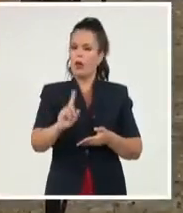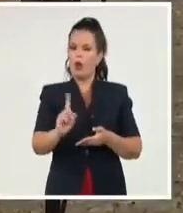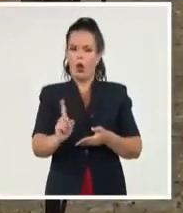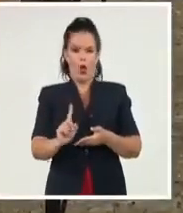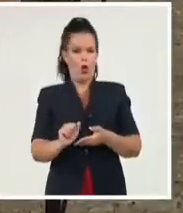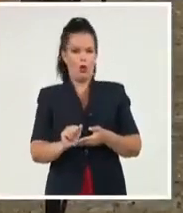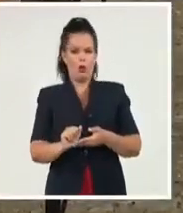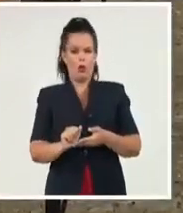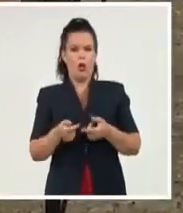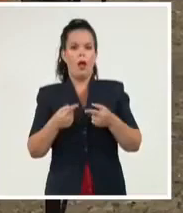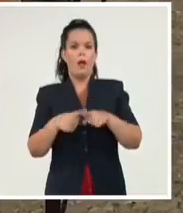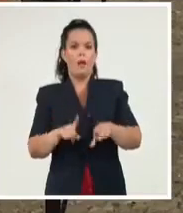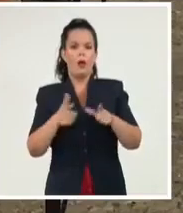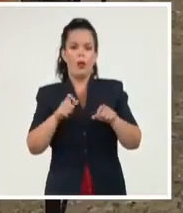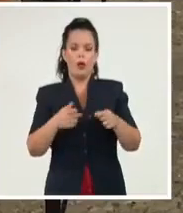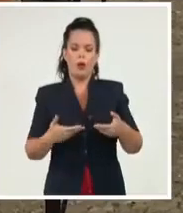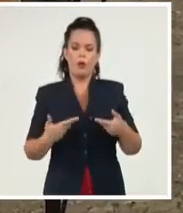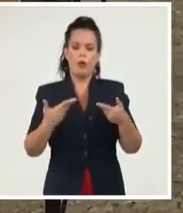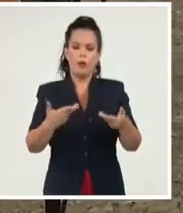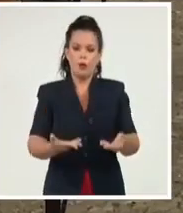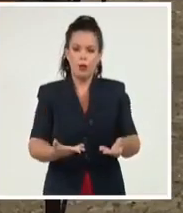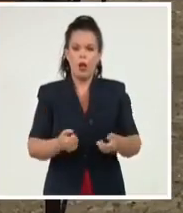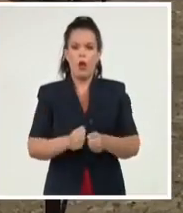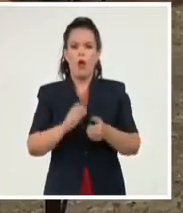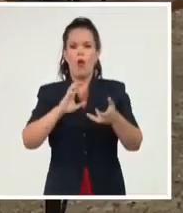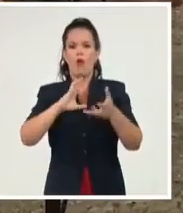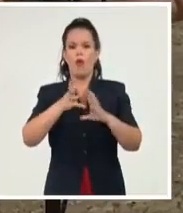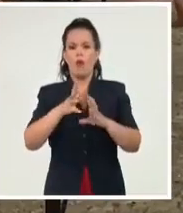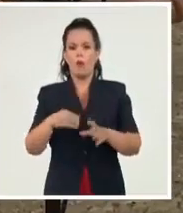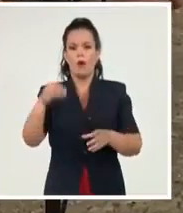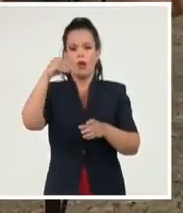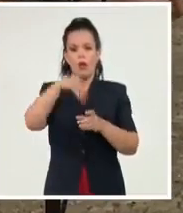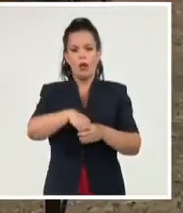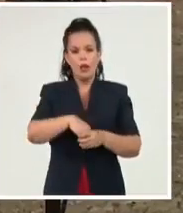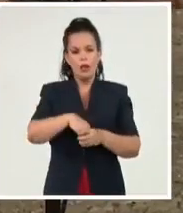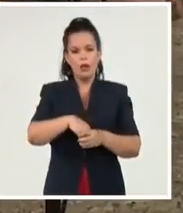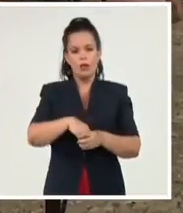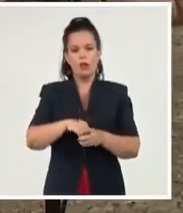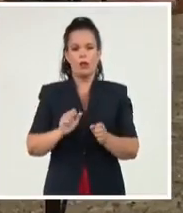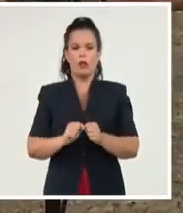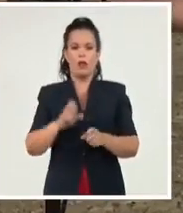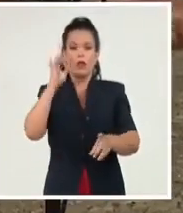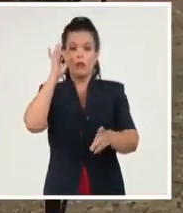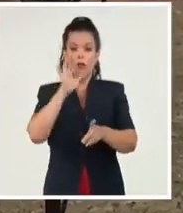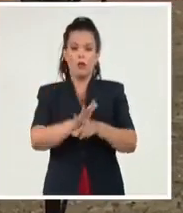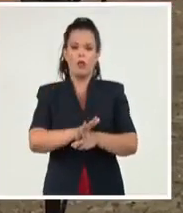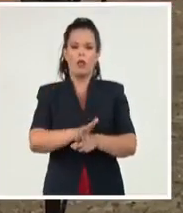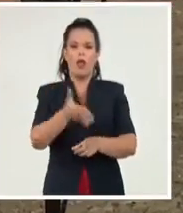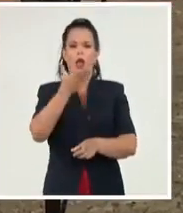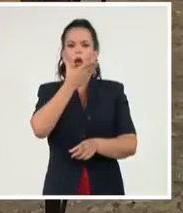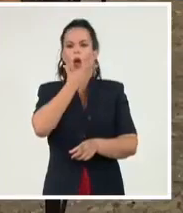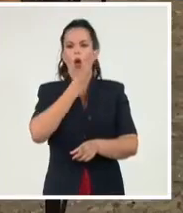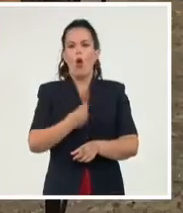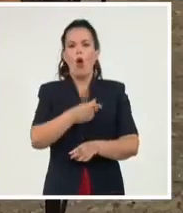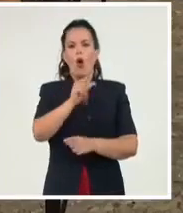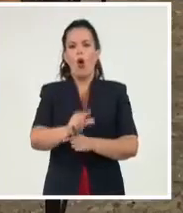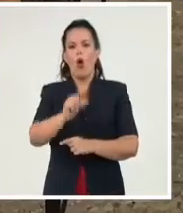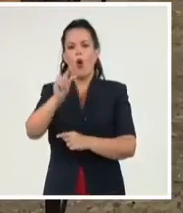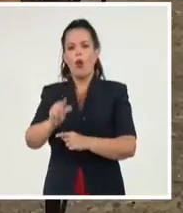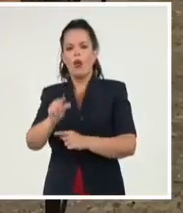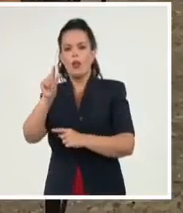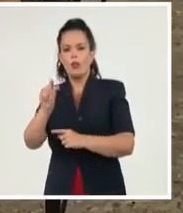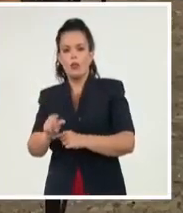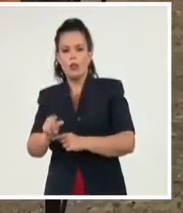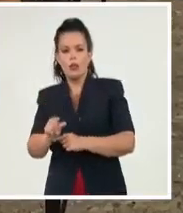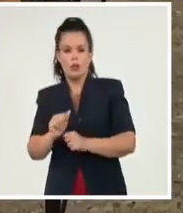que haya determinado sistema de ingreso a la educación superior para las personas que vienen, para los jóvenes que vienen de barrios marinales y de